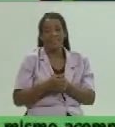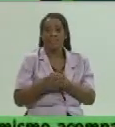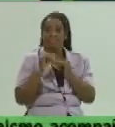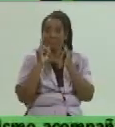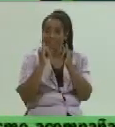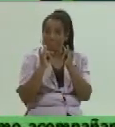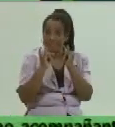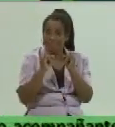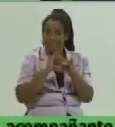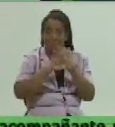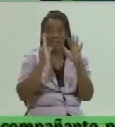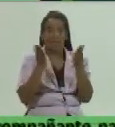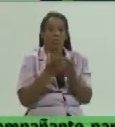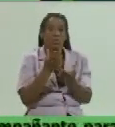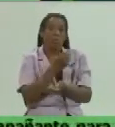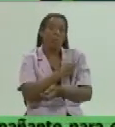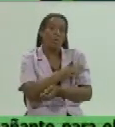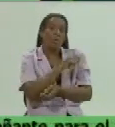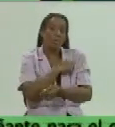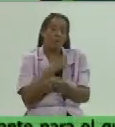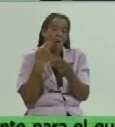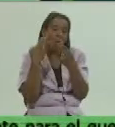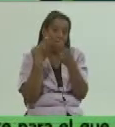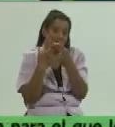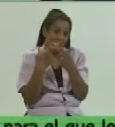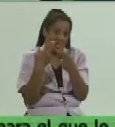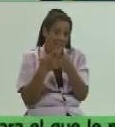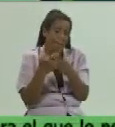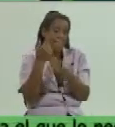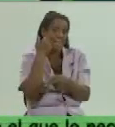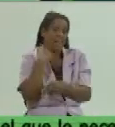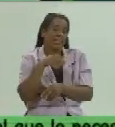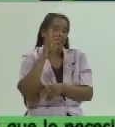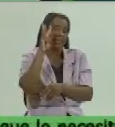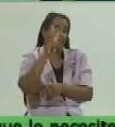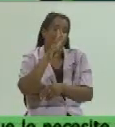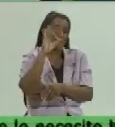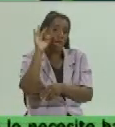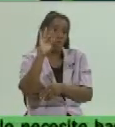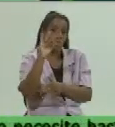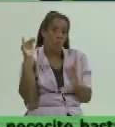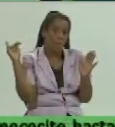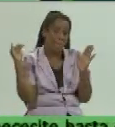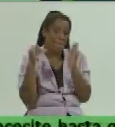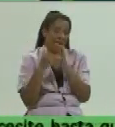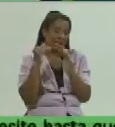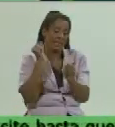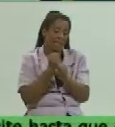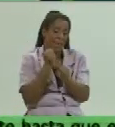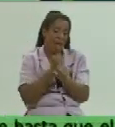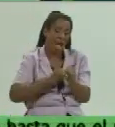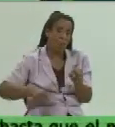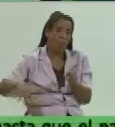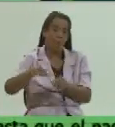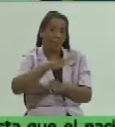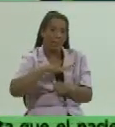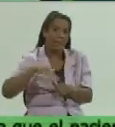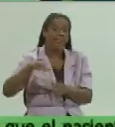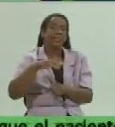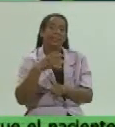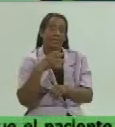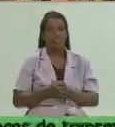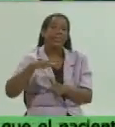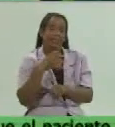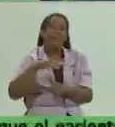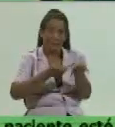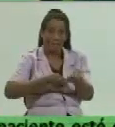a todo el pueblo la confianza en los más de 38 mil trabajadores y usufructuarios con que cuenta nuestro sector que vamos a